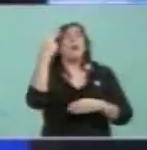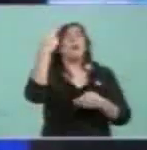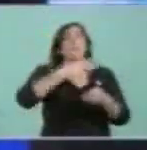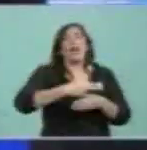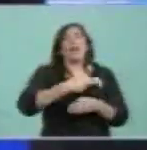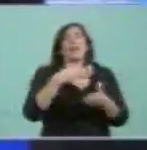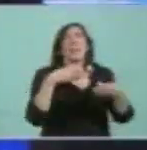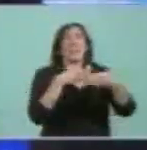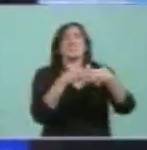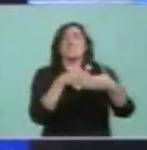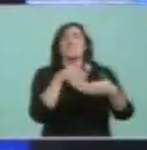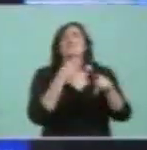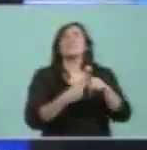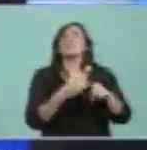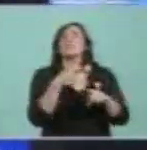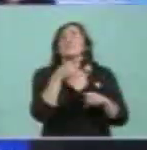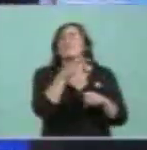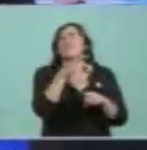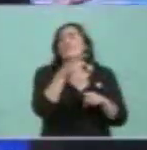carne,